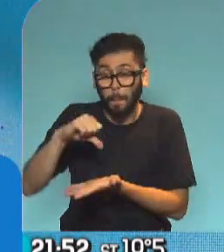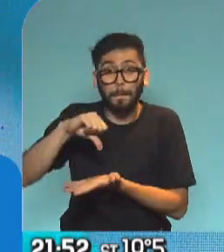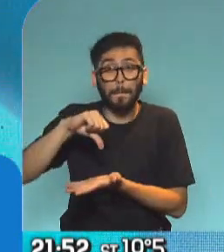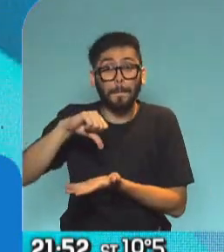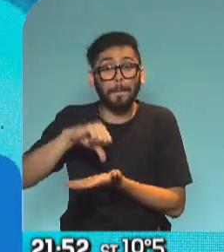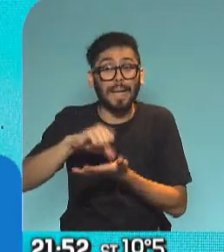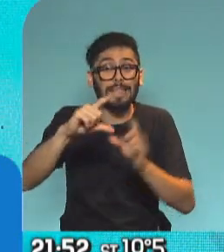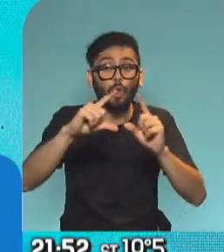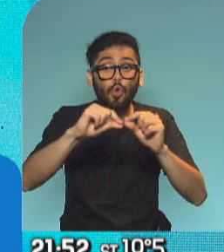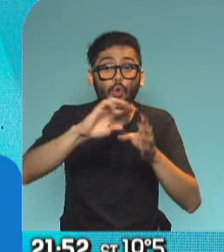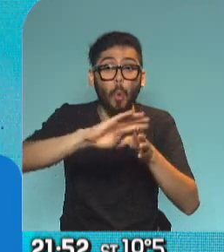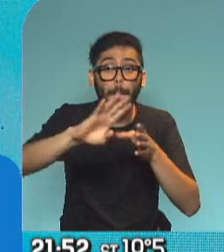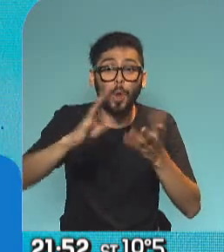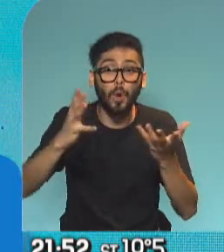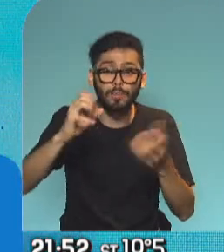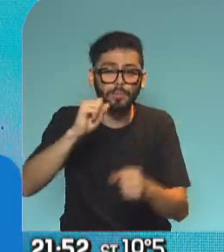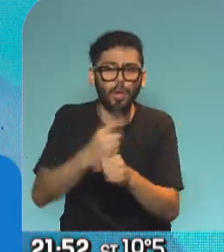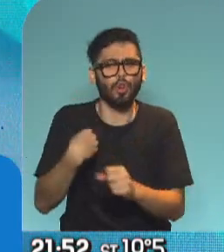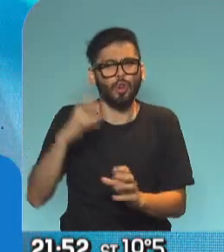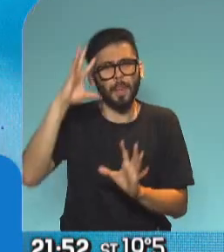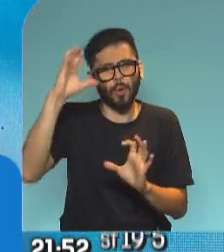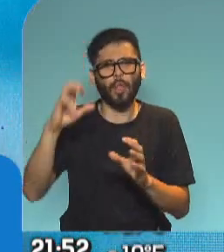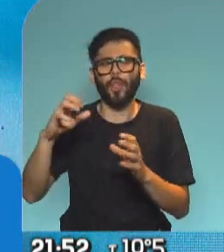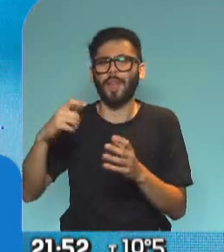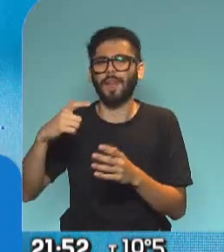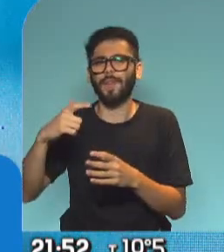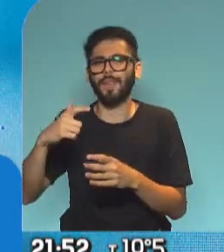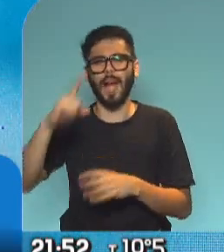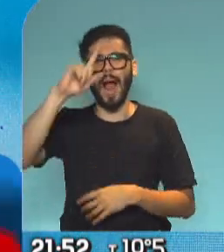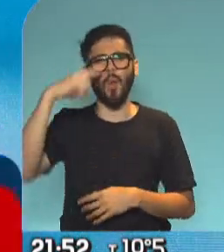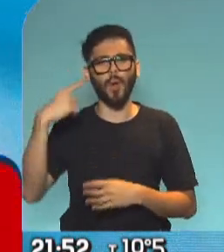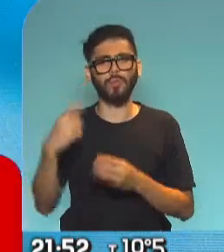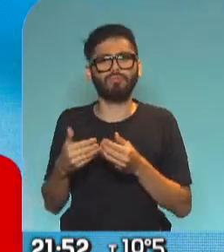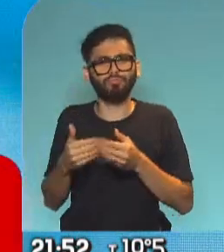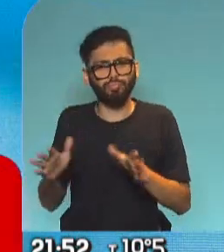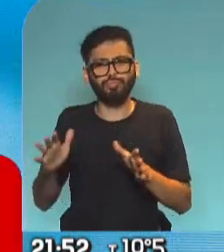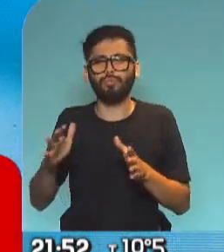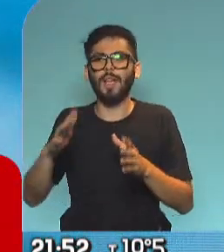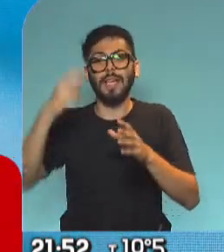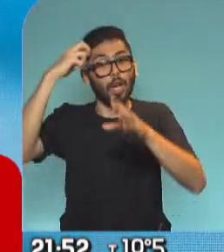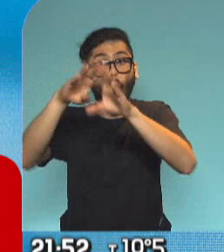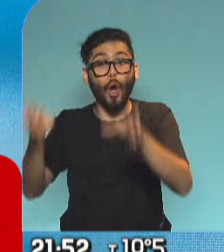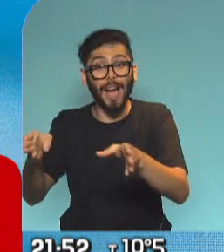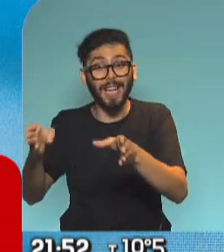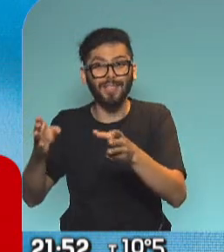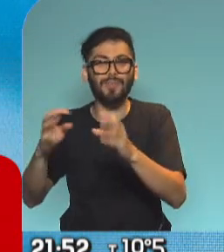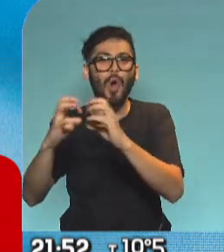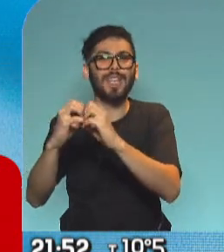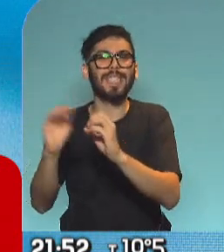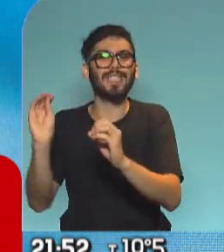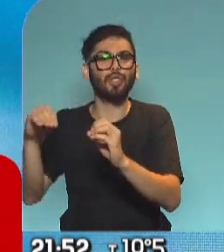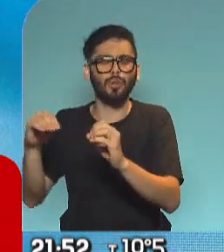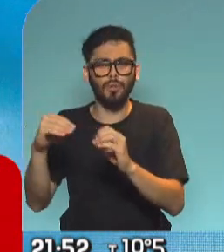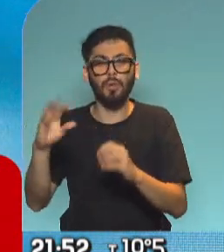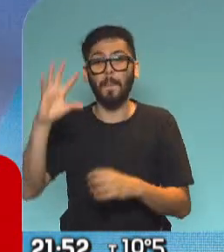Entonces, recuerdo el discurso en la apertura de sesiones extraordinarias de Alberto Fernández donde hizo eje allí. Recuerdo luego